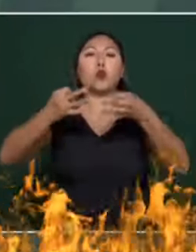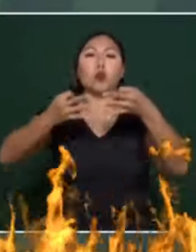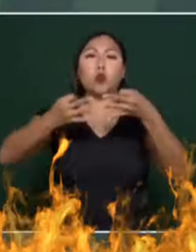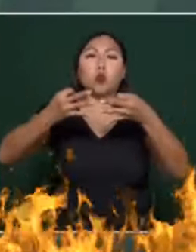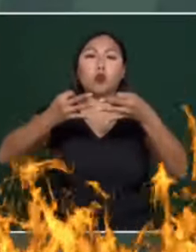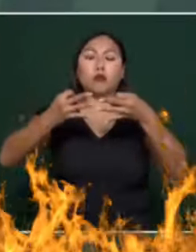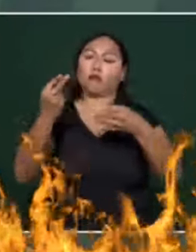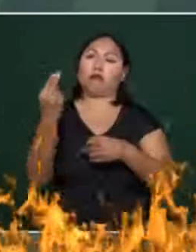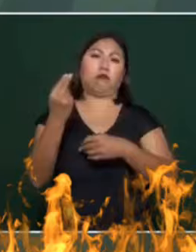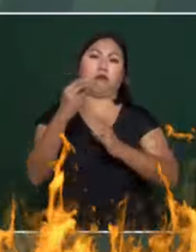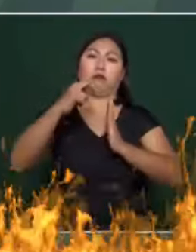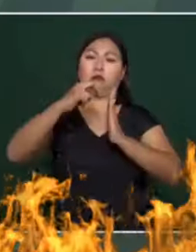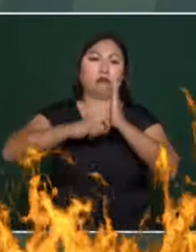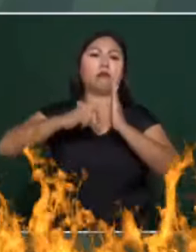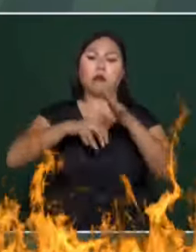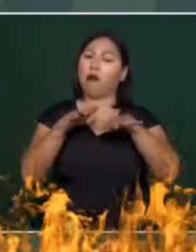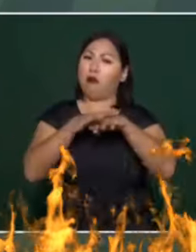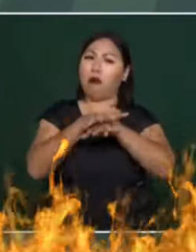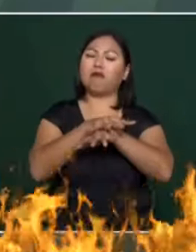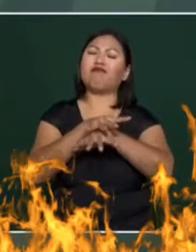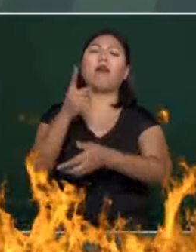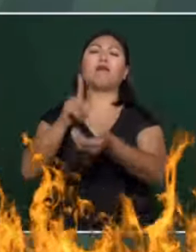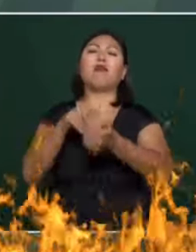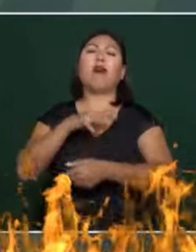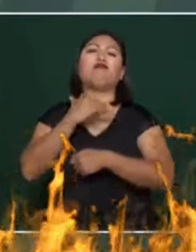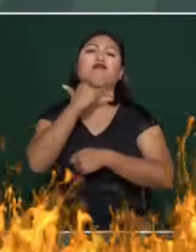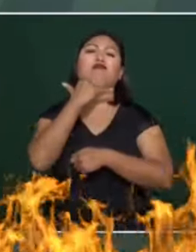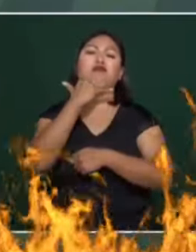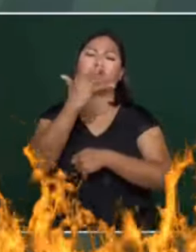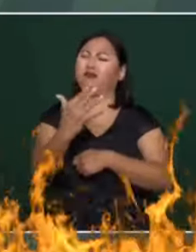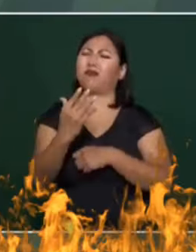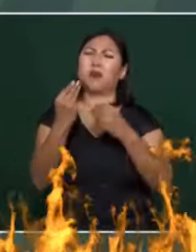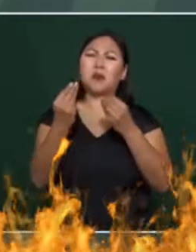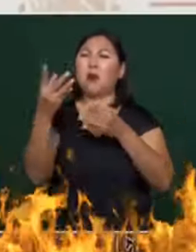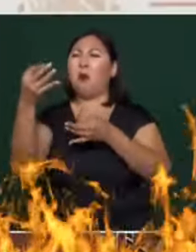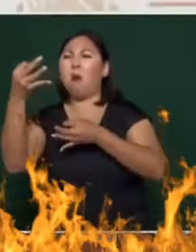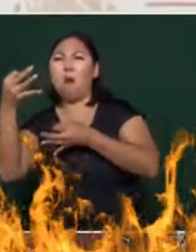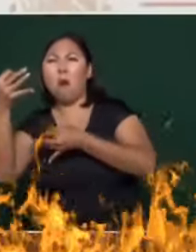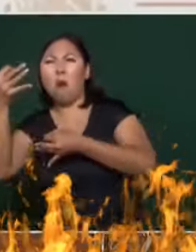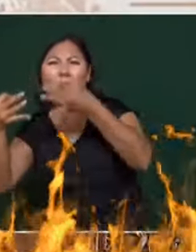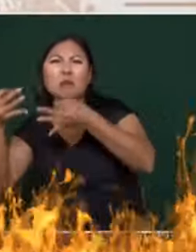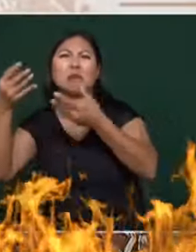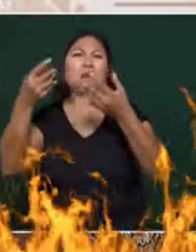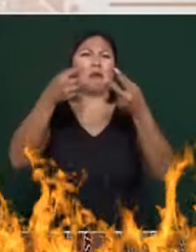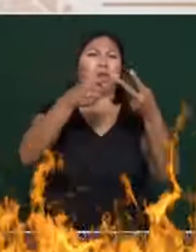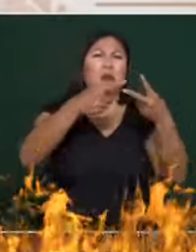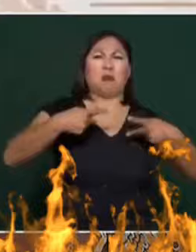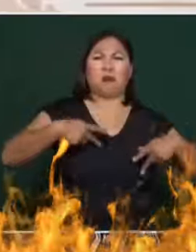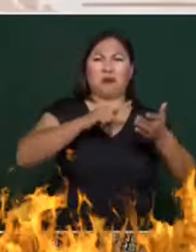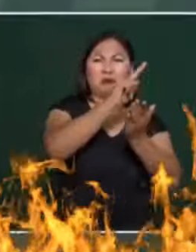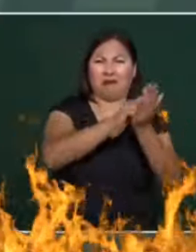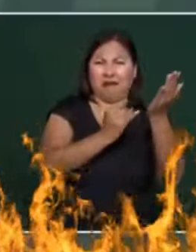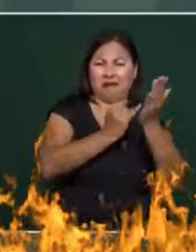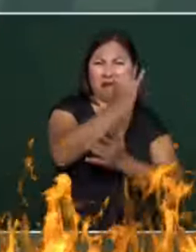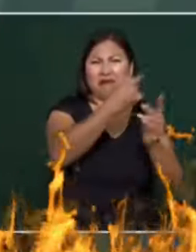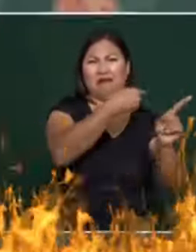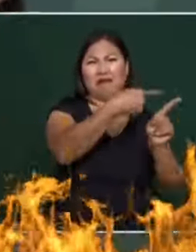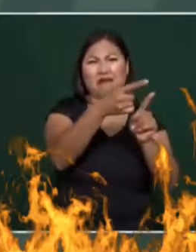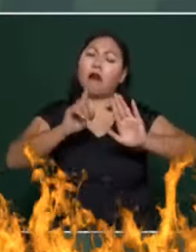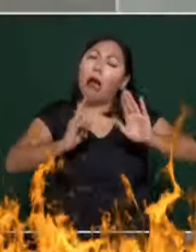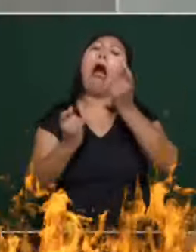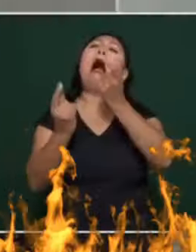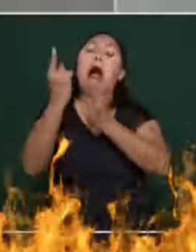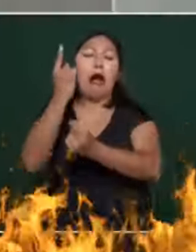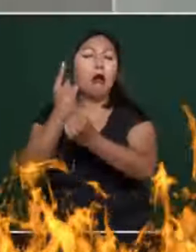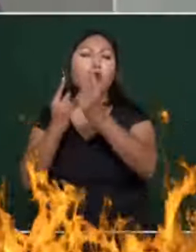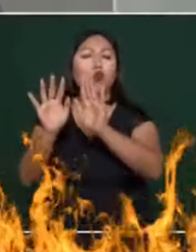público no está bien hay mucha corrupción en jueces, magistrados, ministros con honrosas decepciones, no generalizar